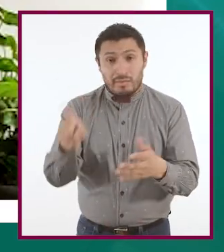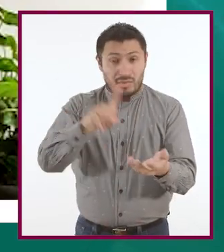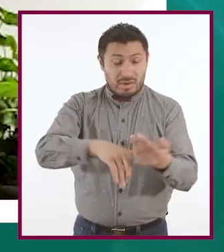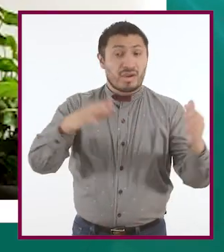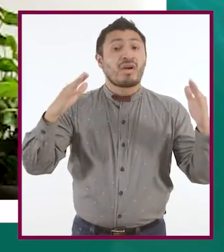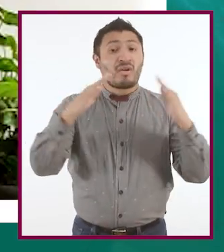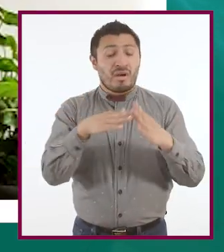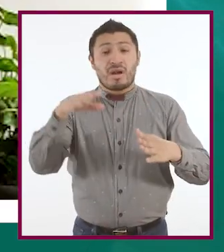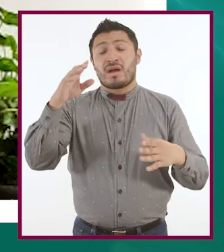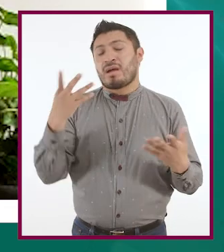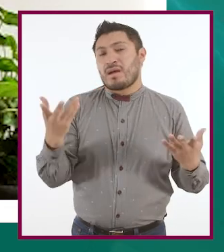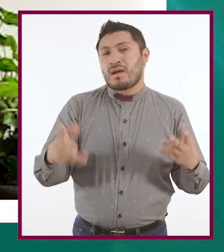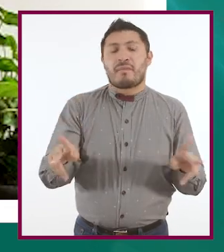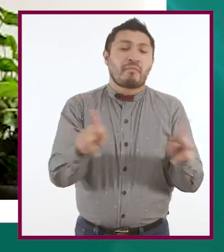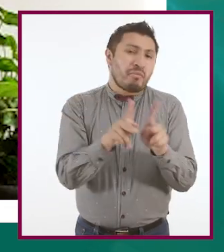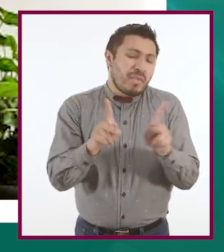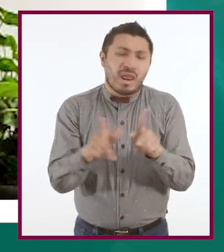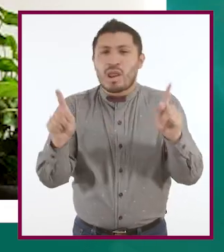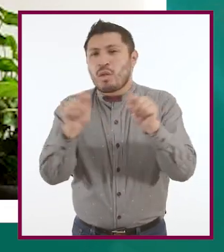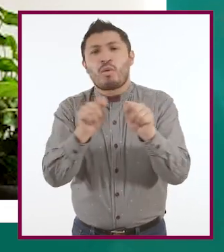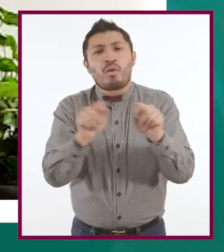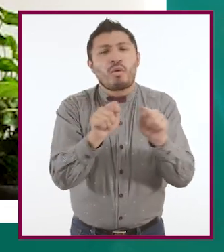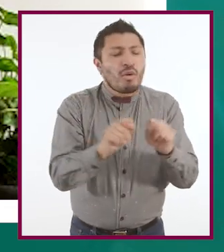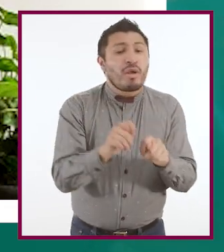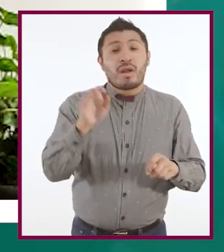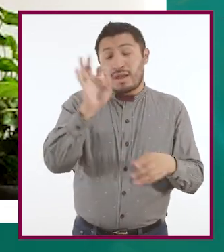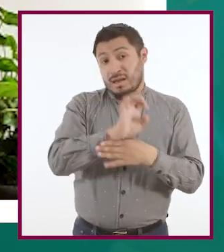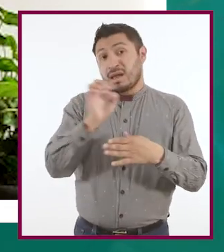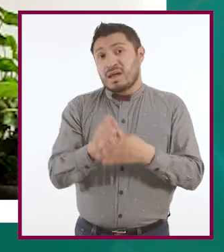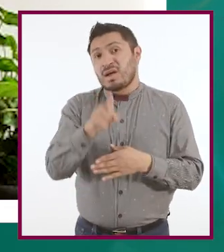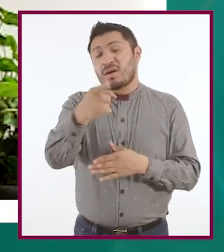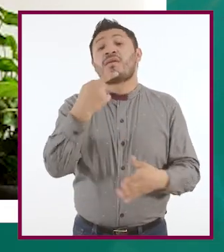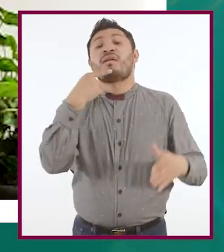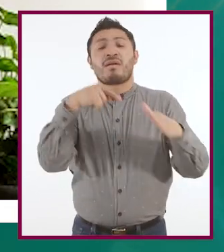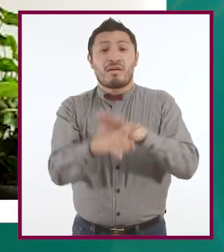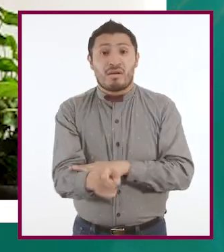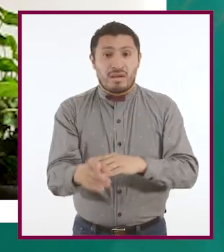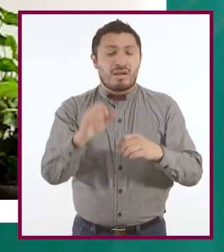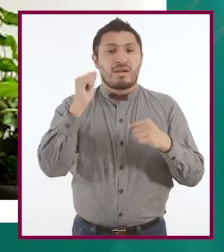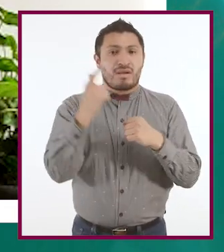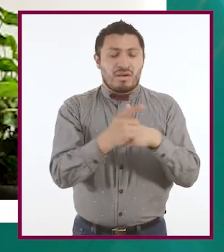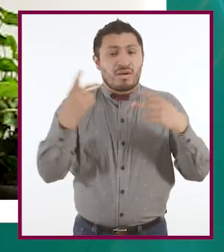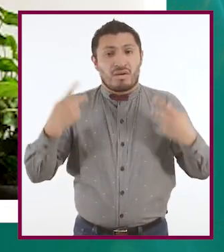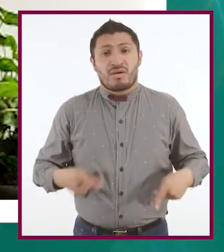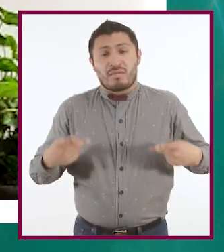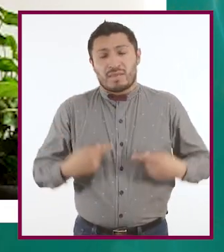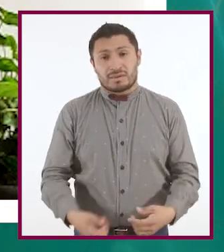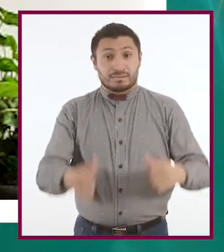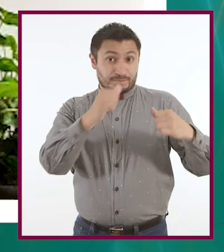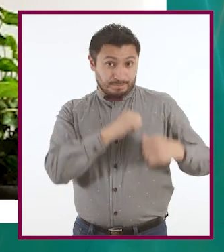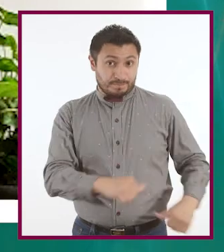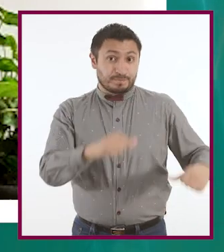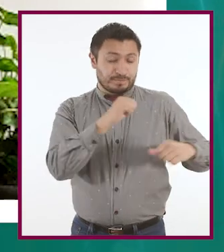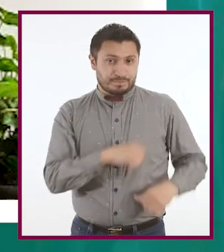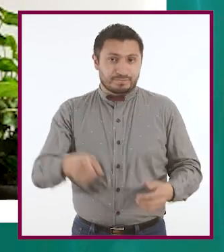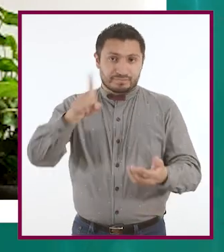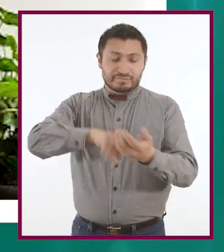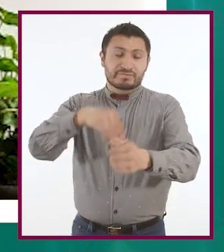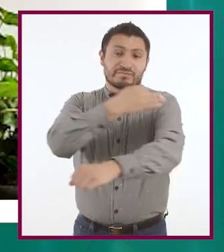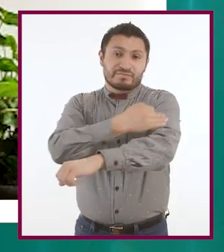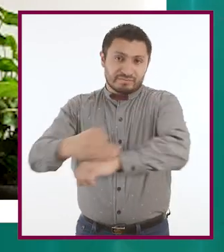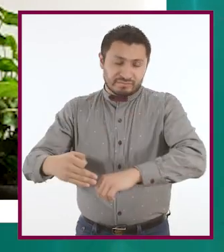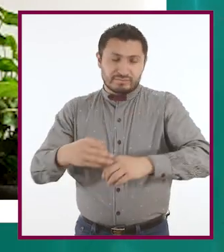tu casa, entre primos o tíos, pues entonces reportarlo a alguien que sea autoridad en esa familia.